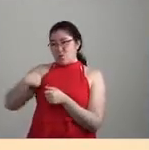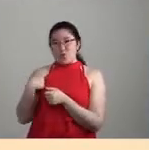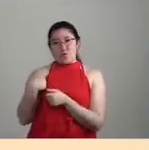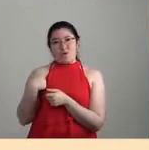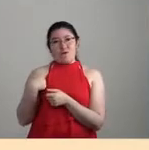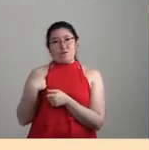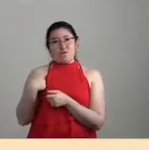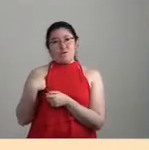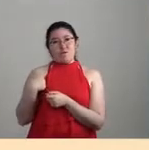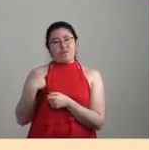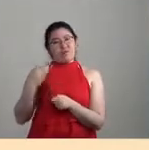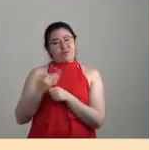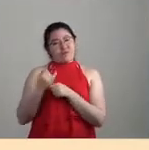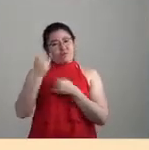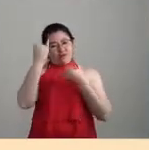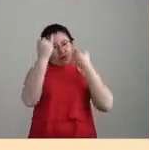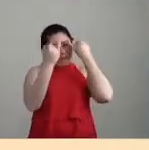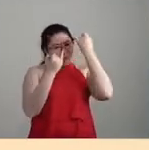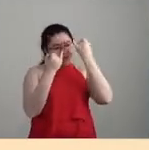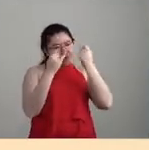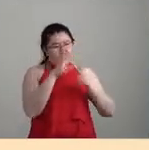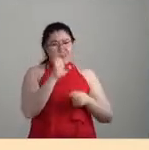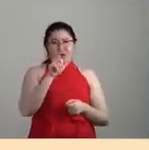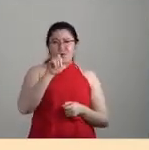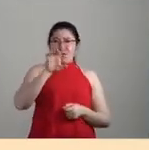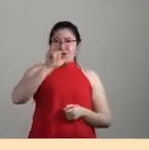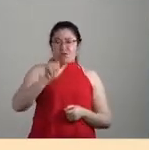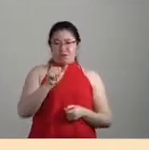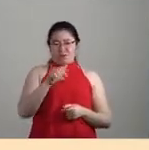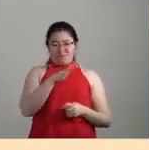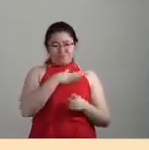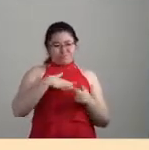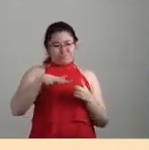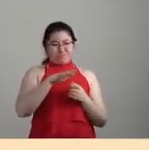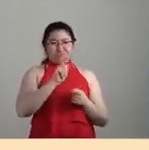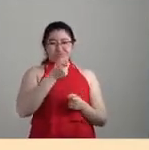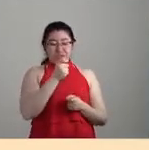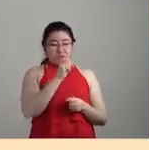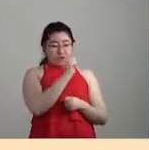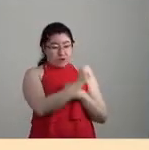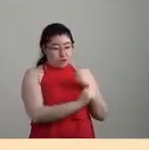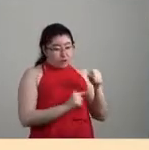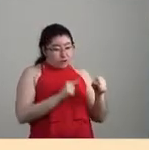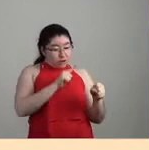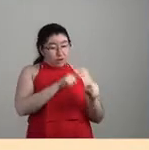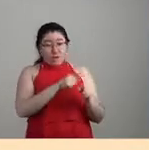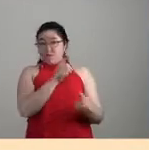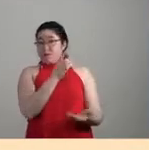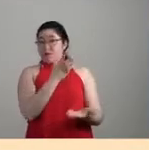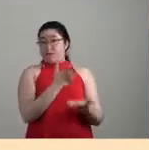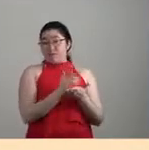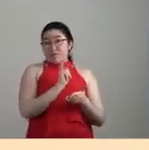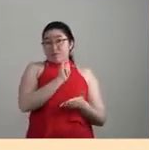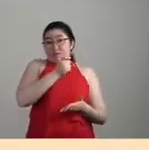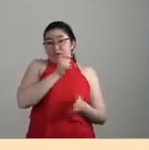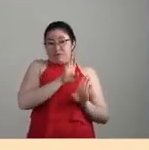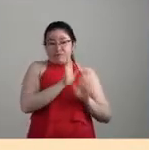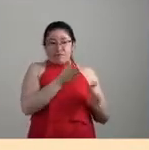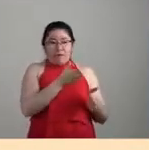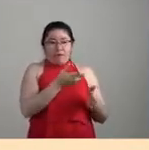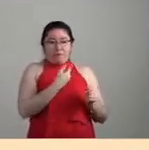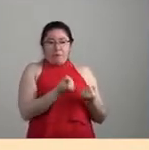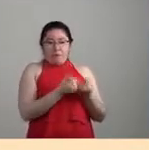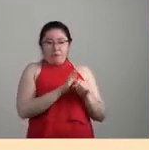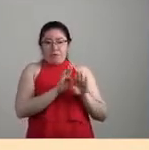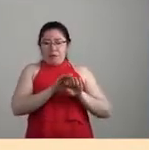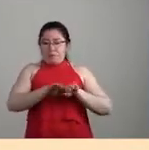nos permite ver es, básicamente, que, primero, salir de la perspectiva de que la naturaleza simplemente es un hecho que está al margen de la sociedad,